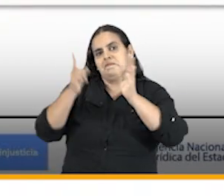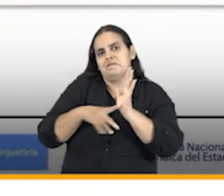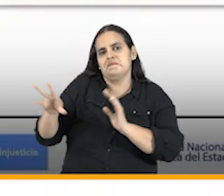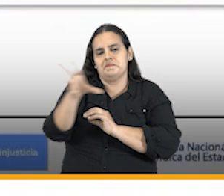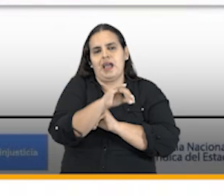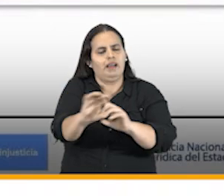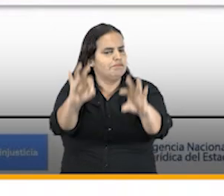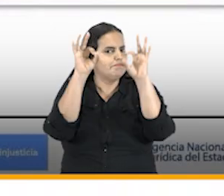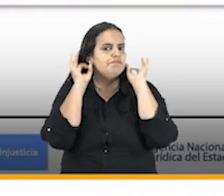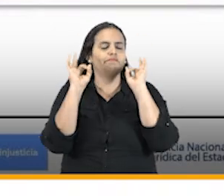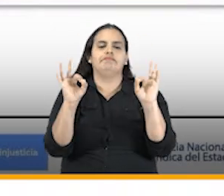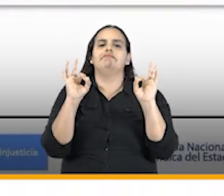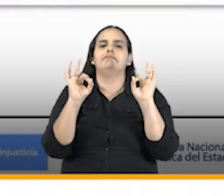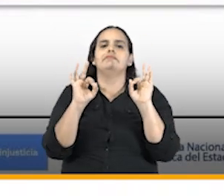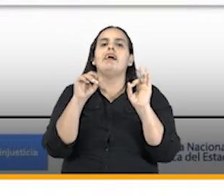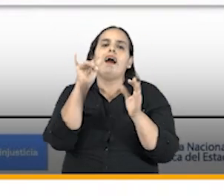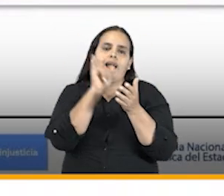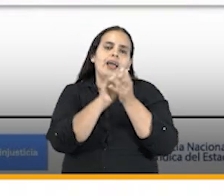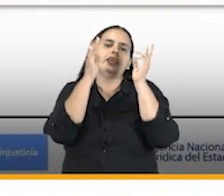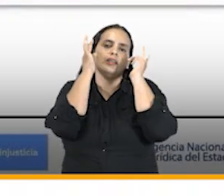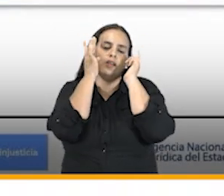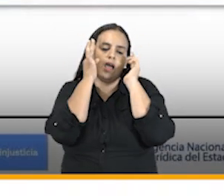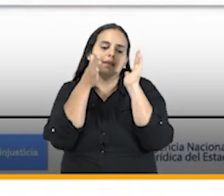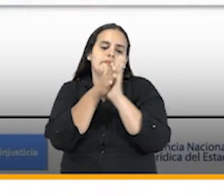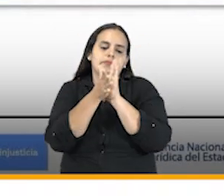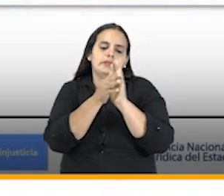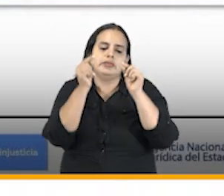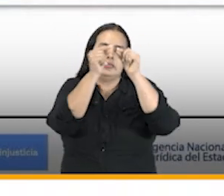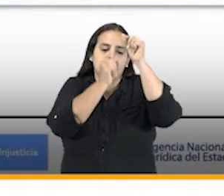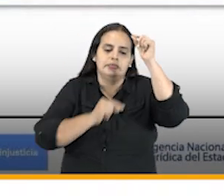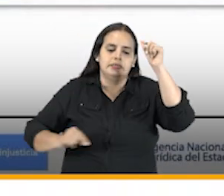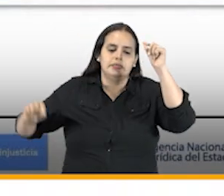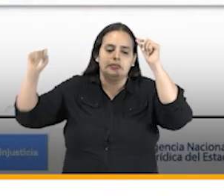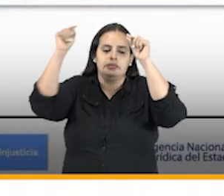mayor calidad y en ese sentido pues es el círculo